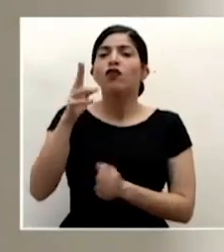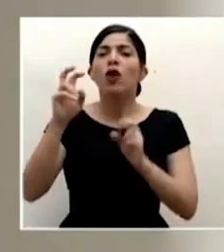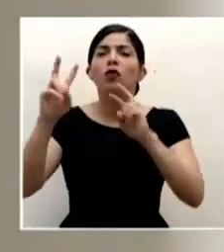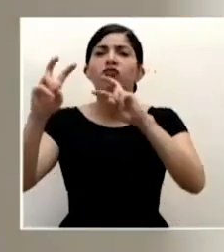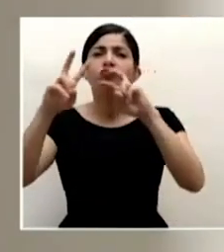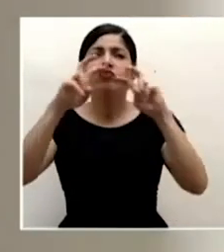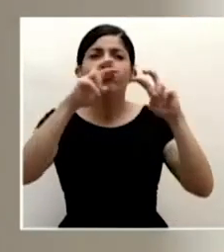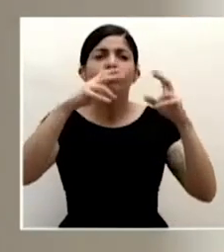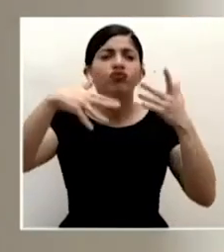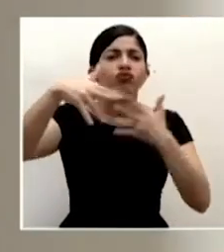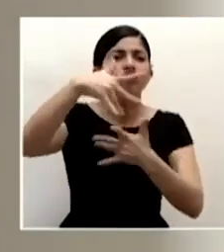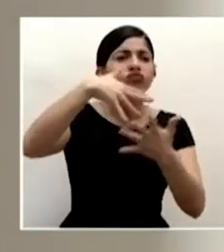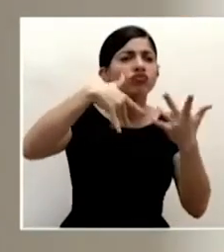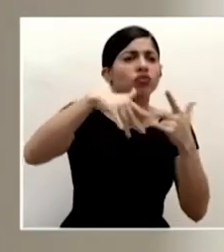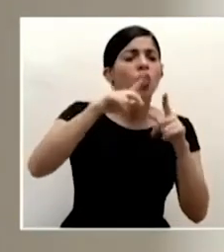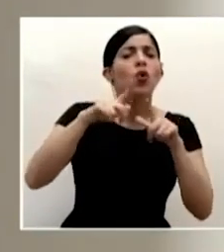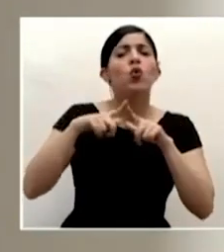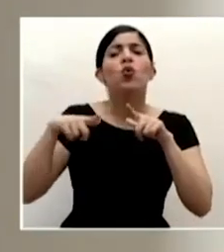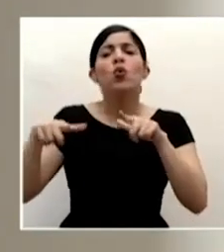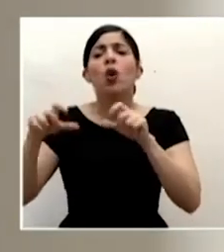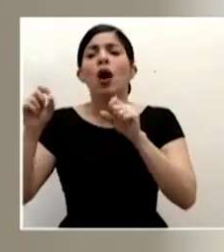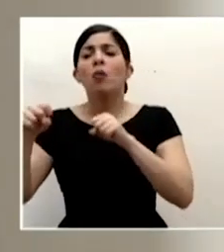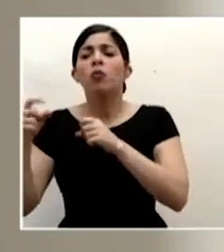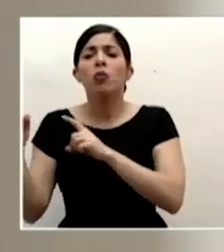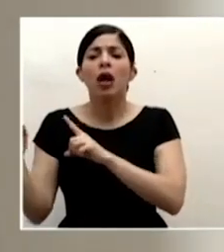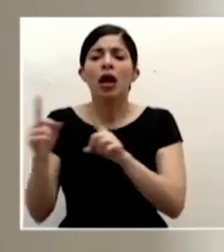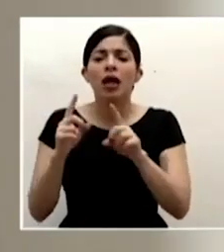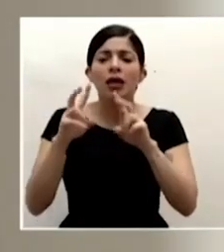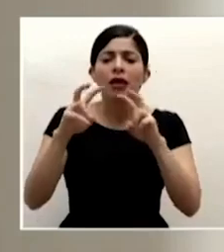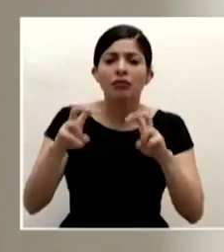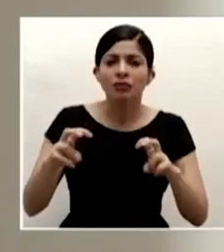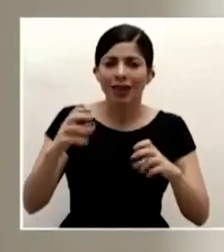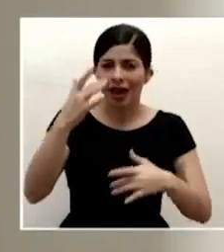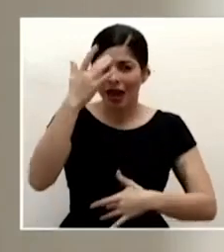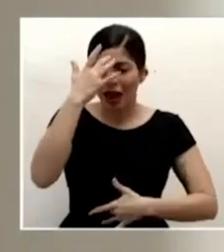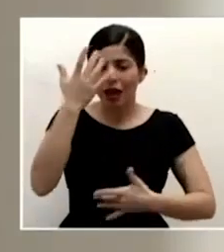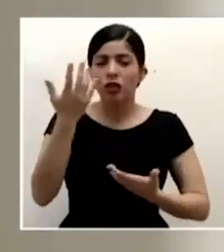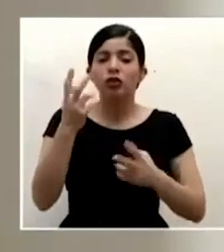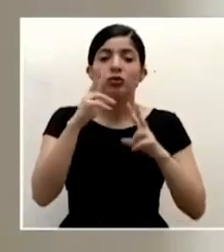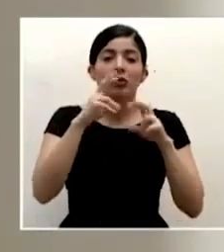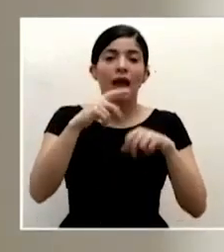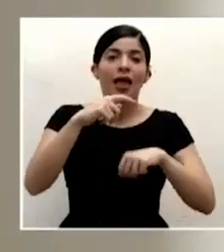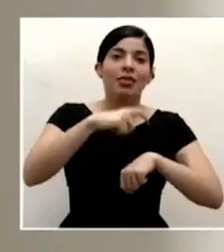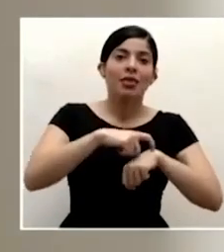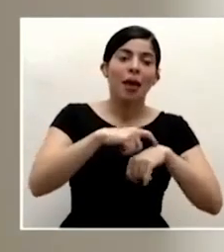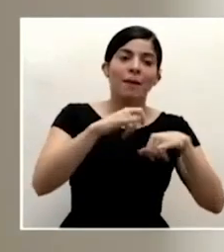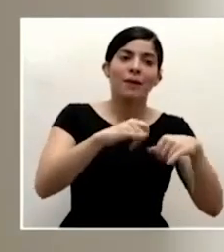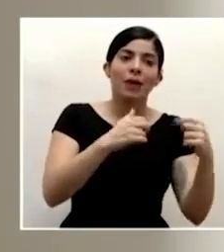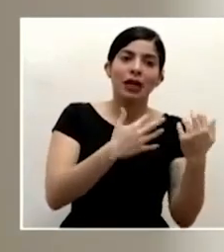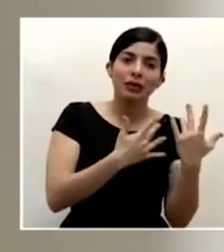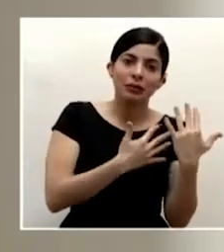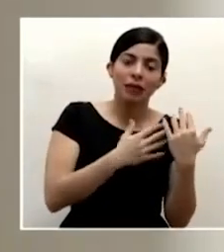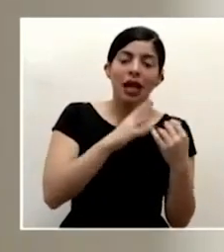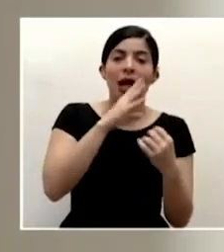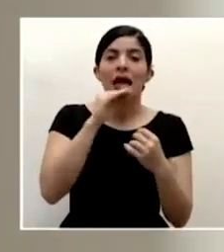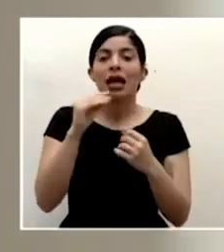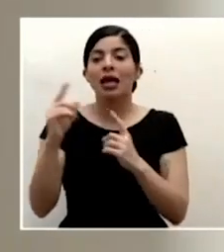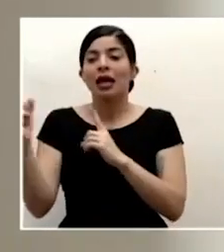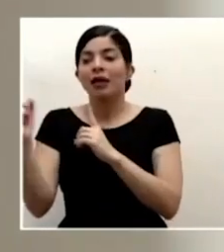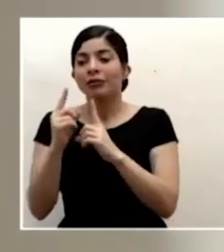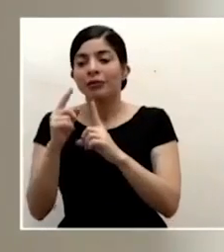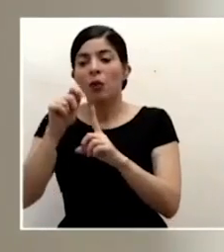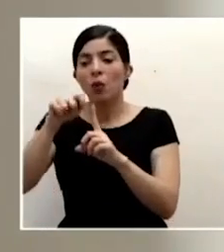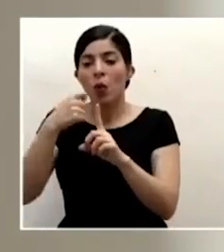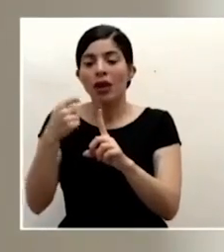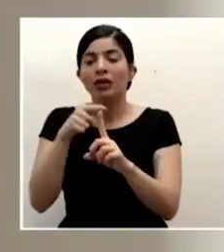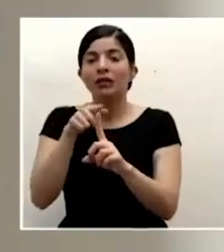todos los flujos los espacios donde se pueden manejar los diferentes casos revisando los tiempos por ejemplo espera y aplicación de los entrevistas de la